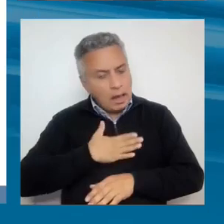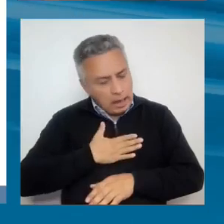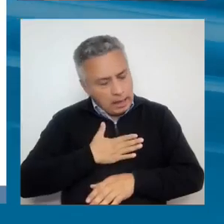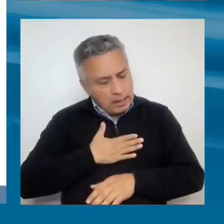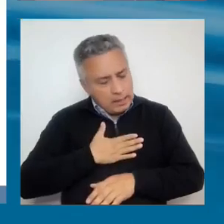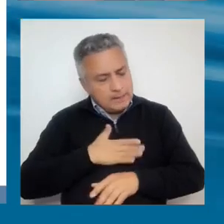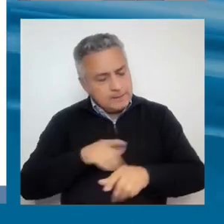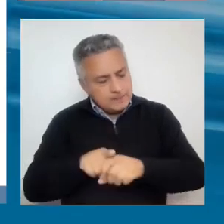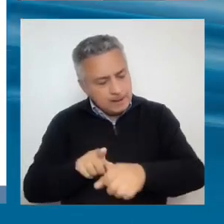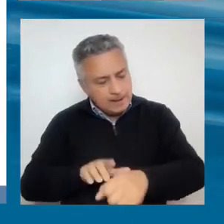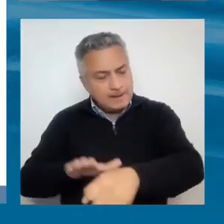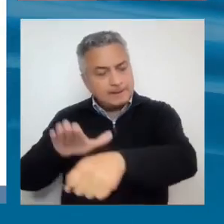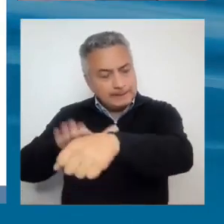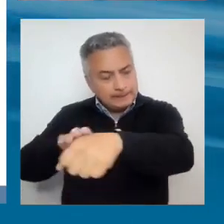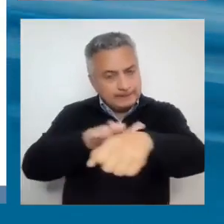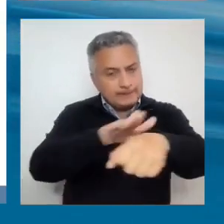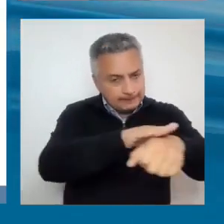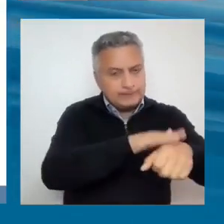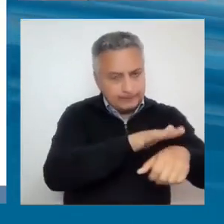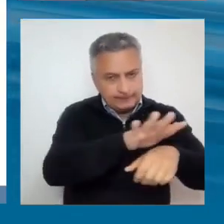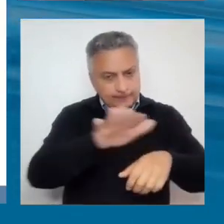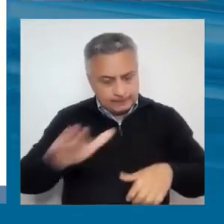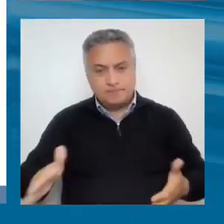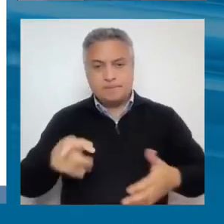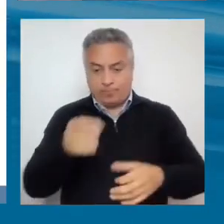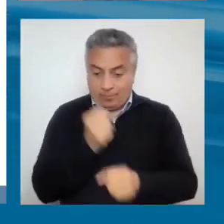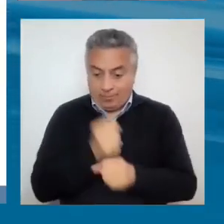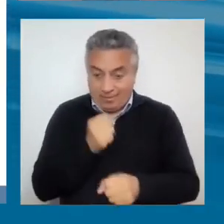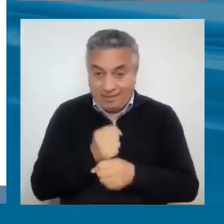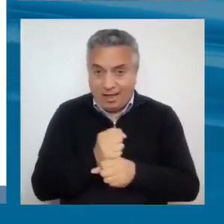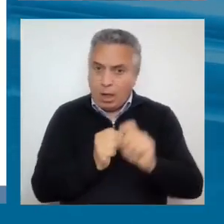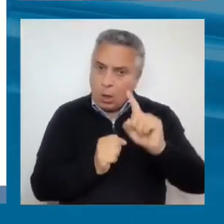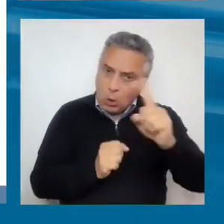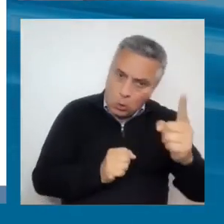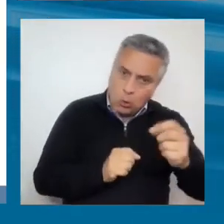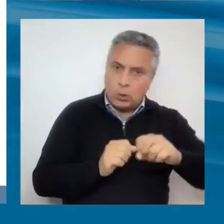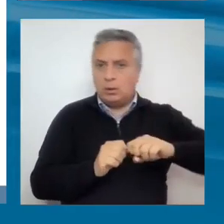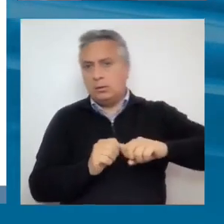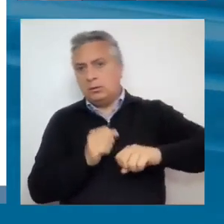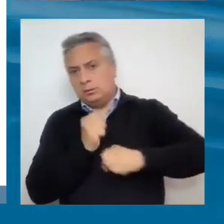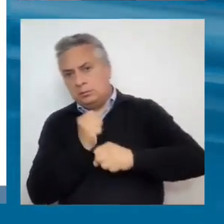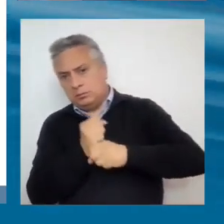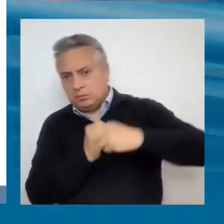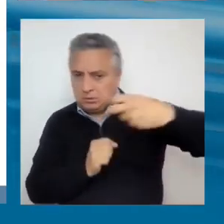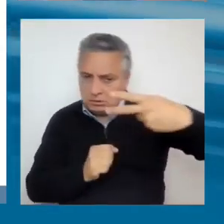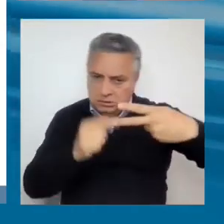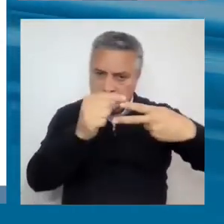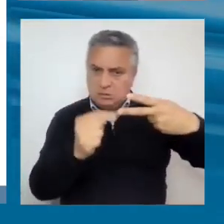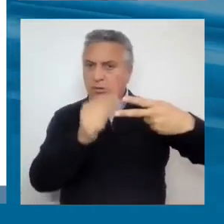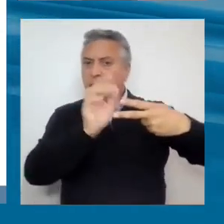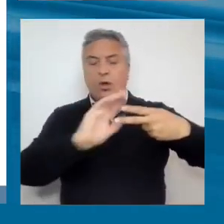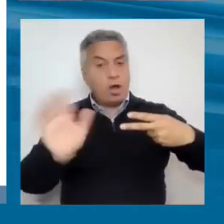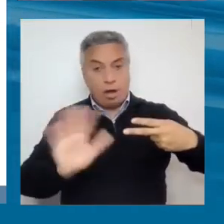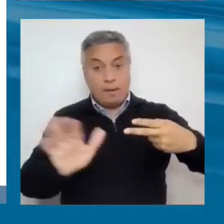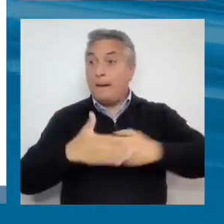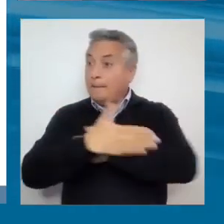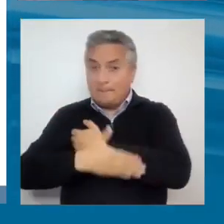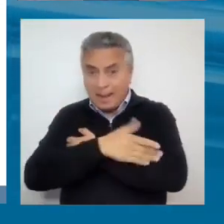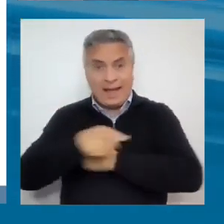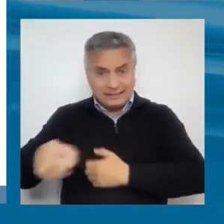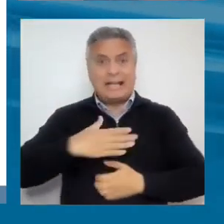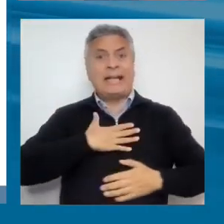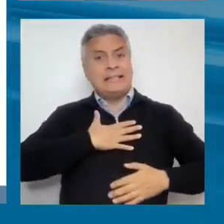no basta trabajar con uno o dos de estos factores. Si los países quieren mover las agujas de la desigualdad y de la movilidad social,